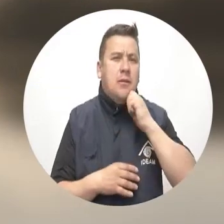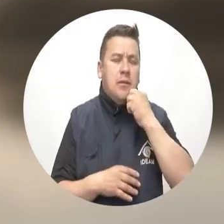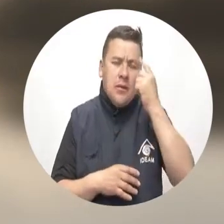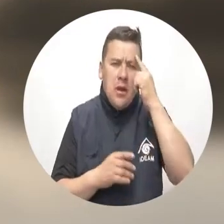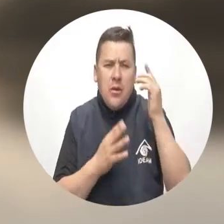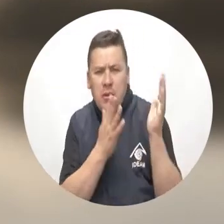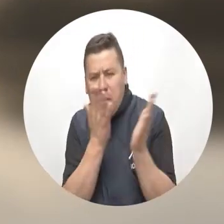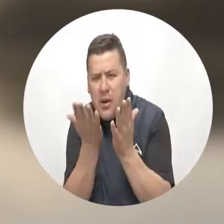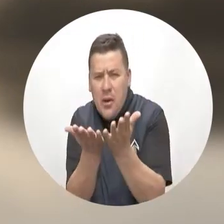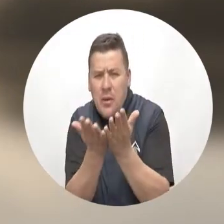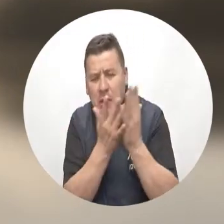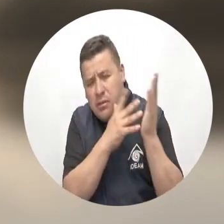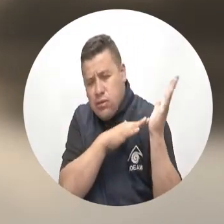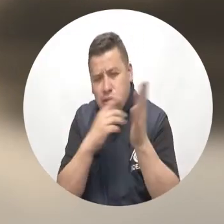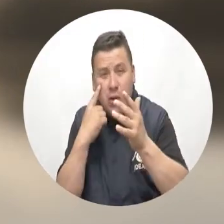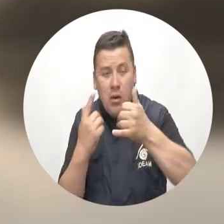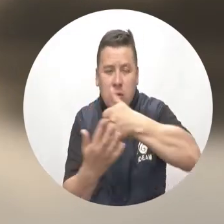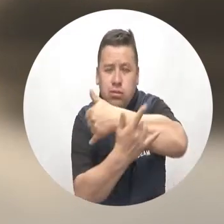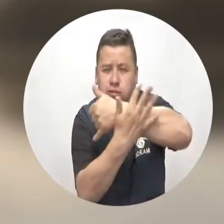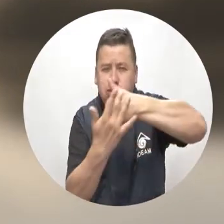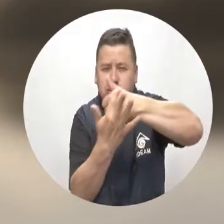naranja por vientos en el Mar Caribe.